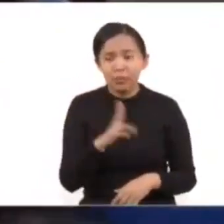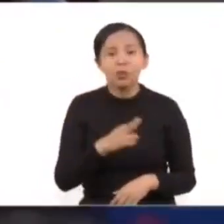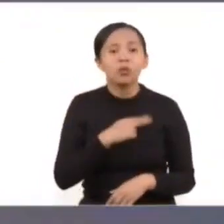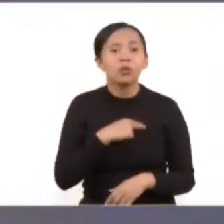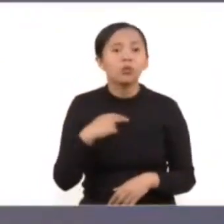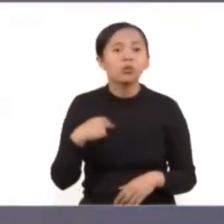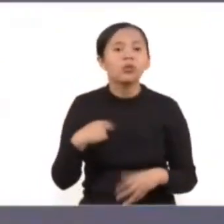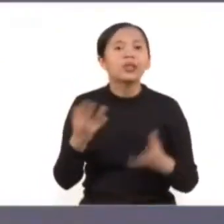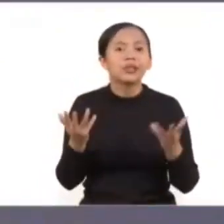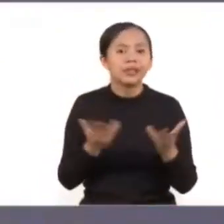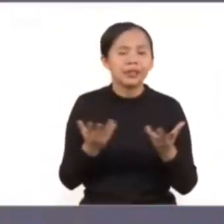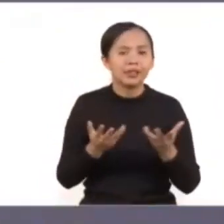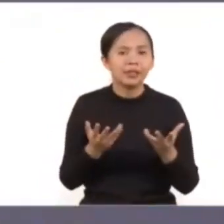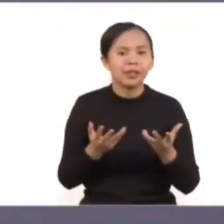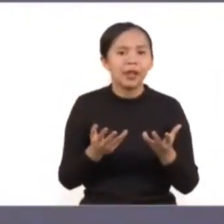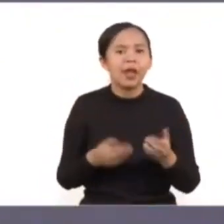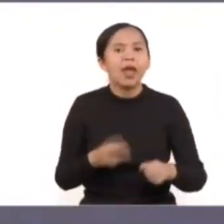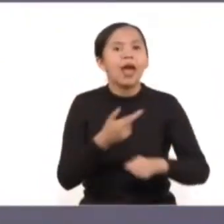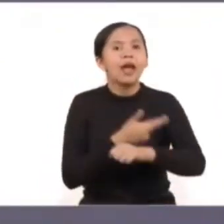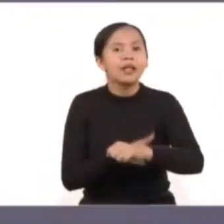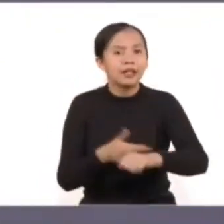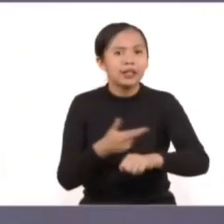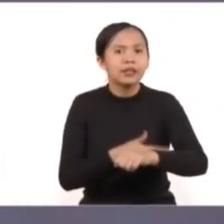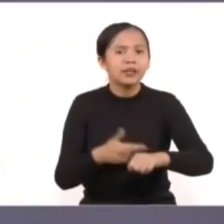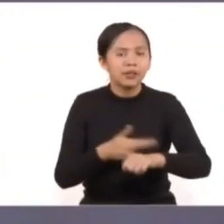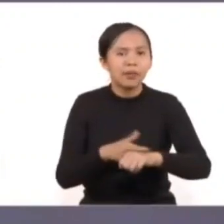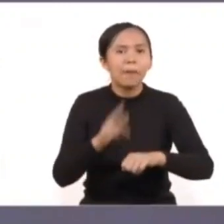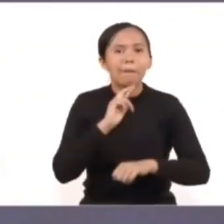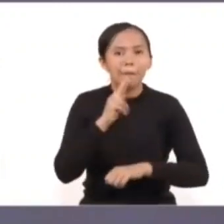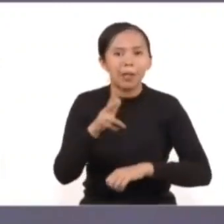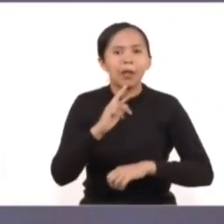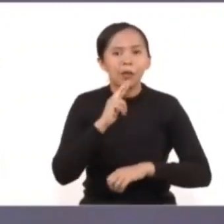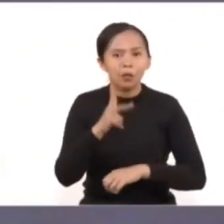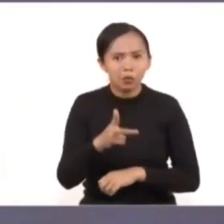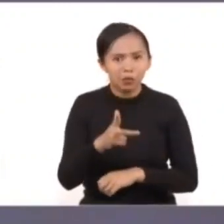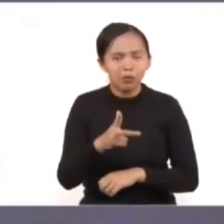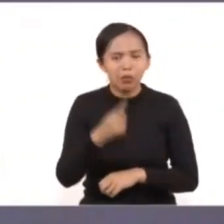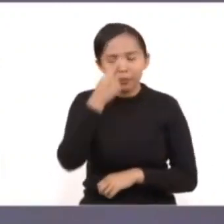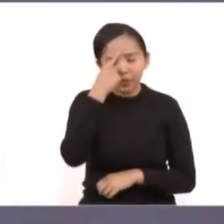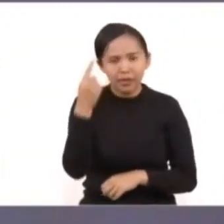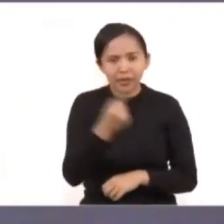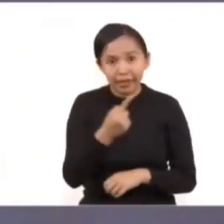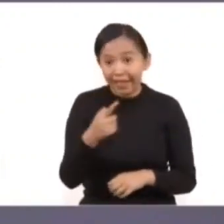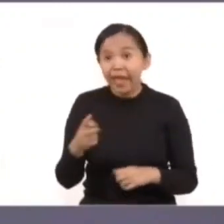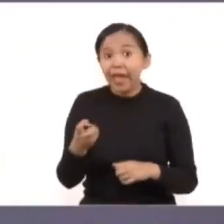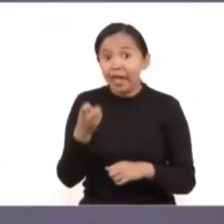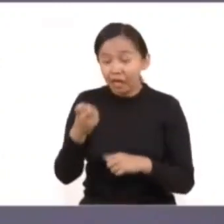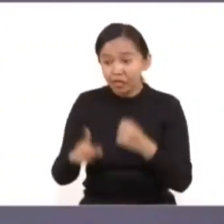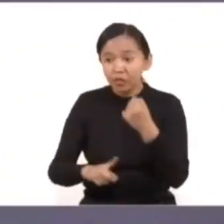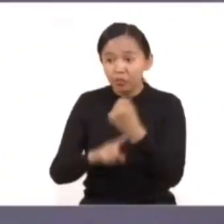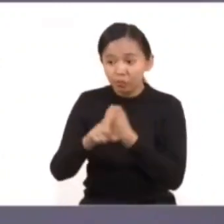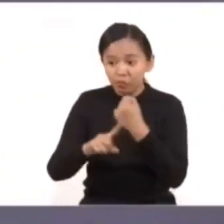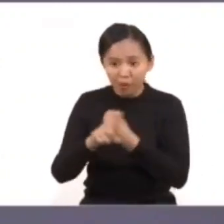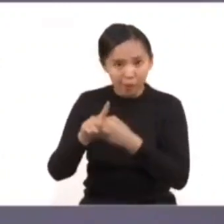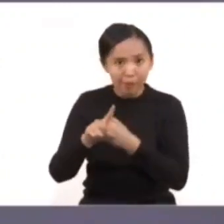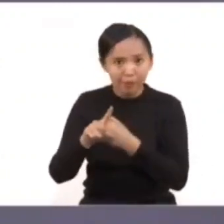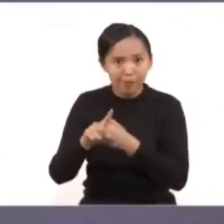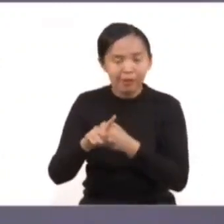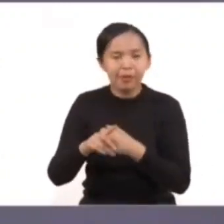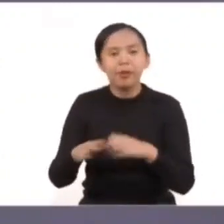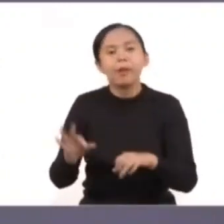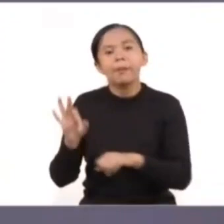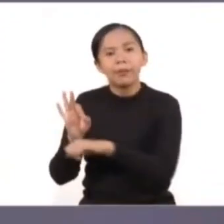implementar nuevas estrategias para combatir este delito que aqueja gravemente a las mujeres,